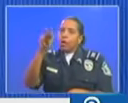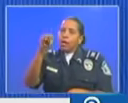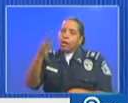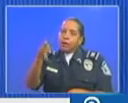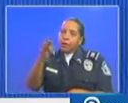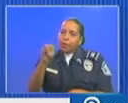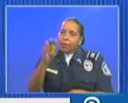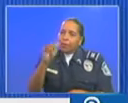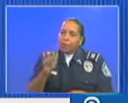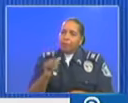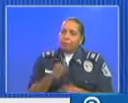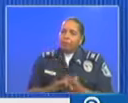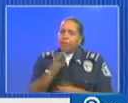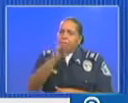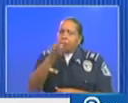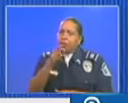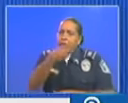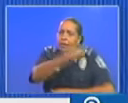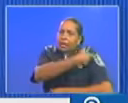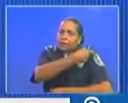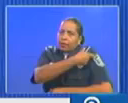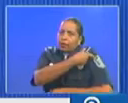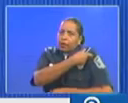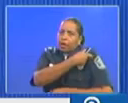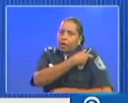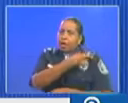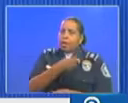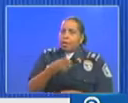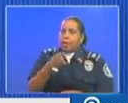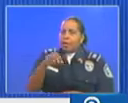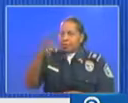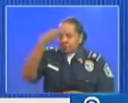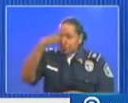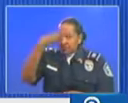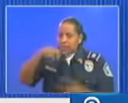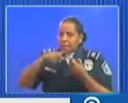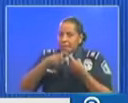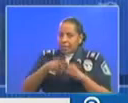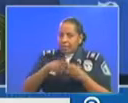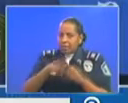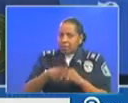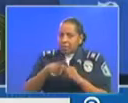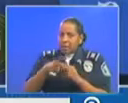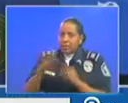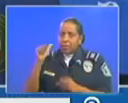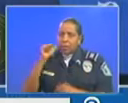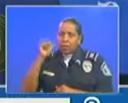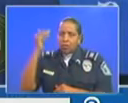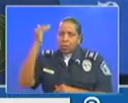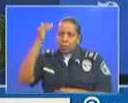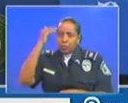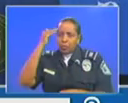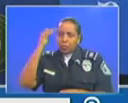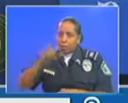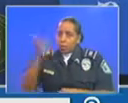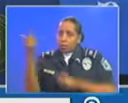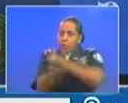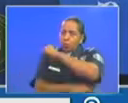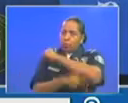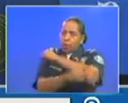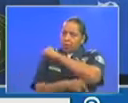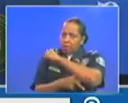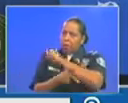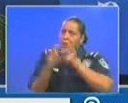relación con la vacuna de la influenza las personas que somos mayores que son extranjeras pueden tener acceso a la vacuna